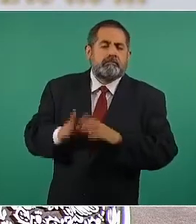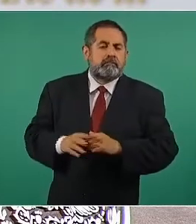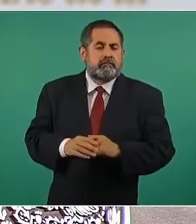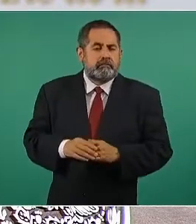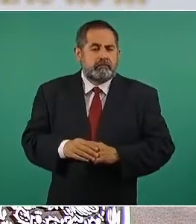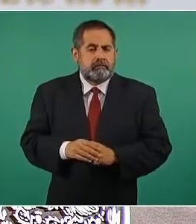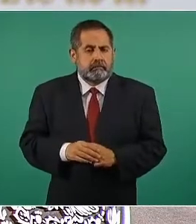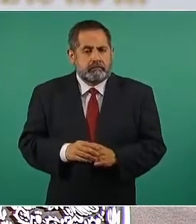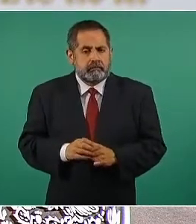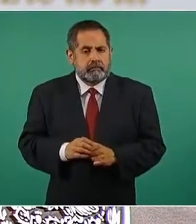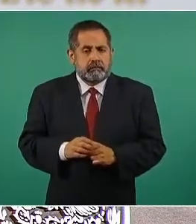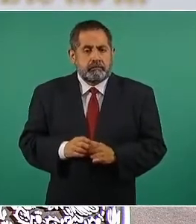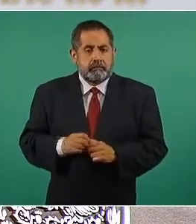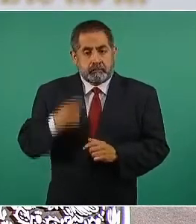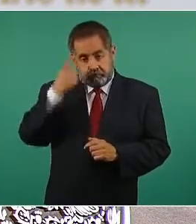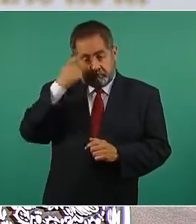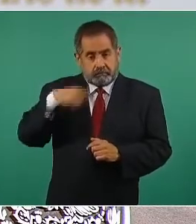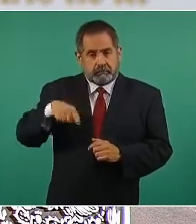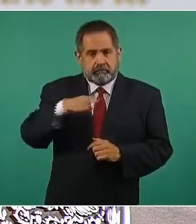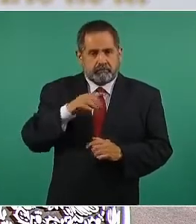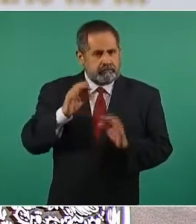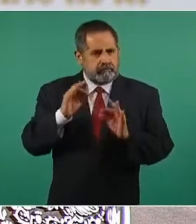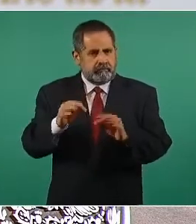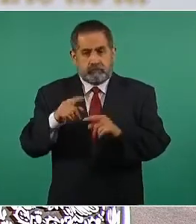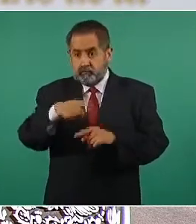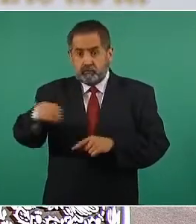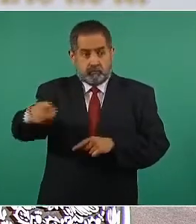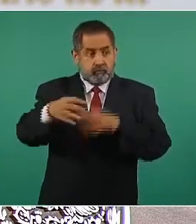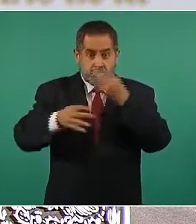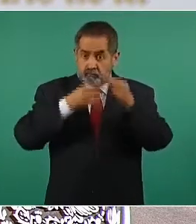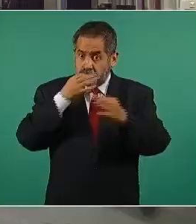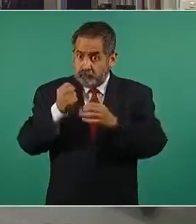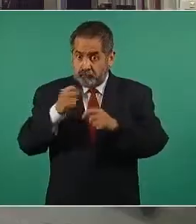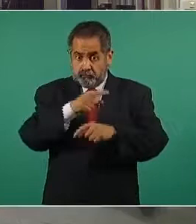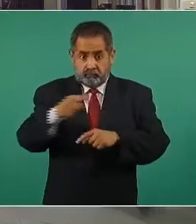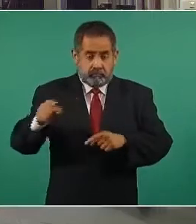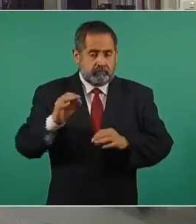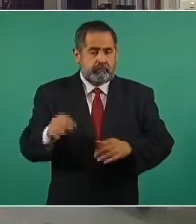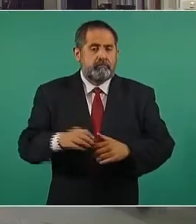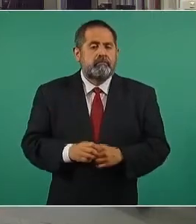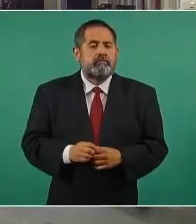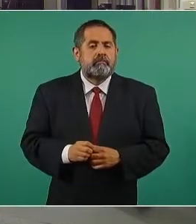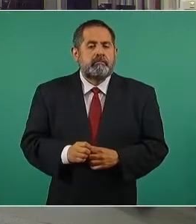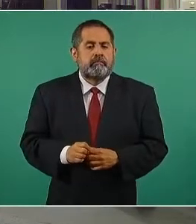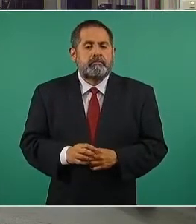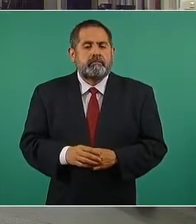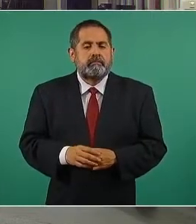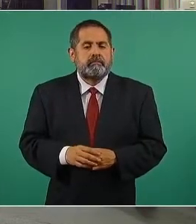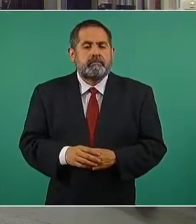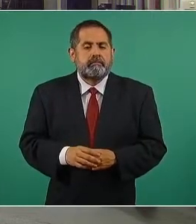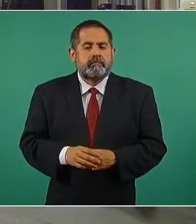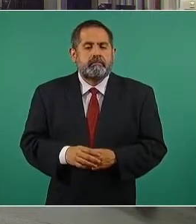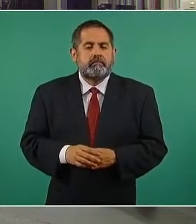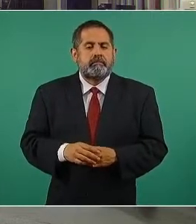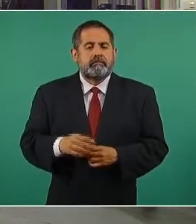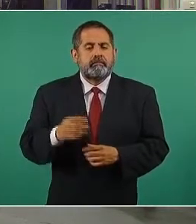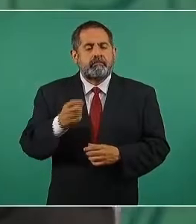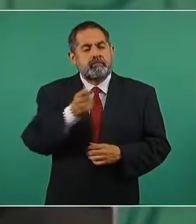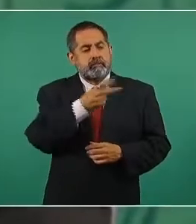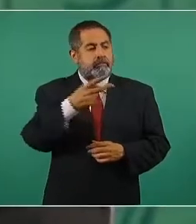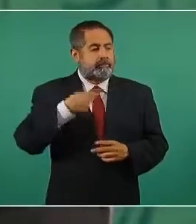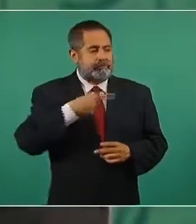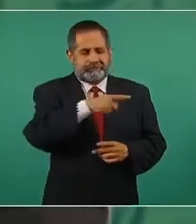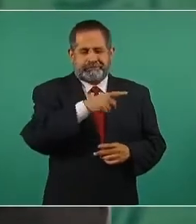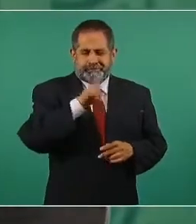para que vean la fuerza que tienen ustedes dicen unos ingleses